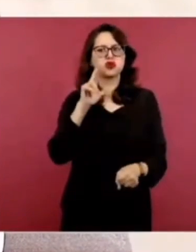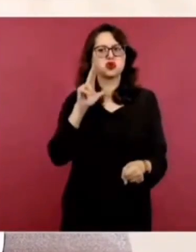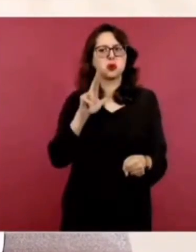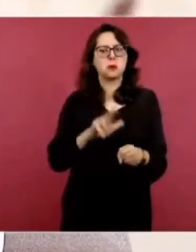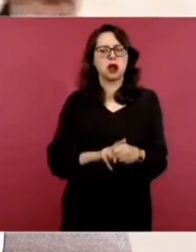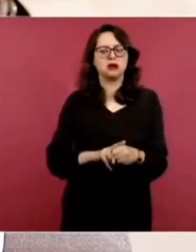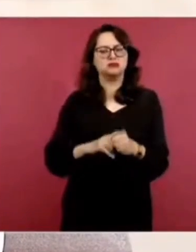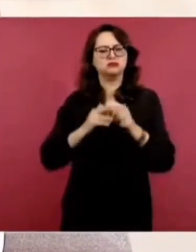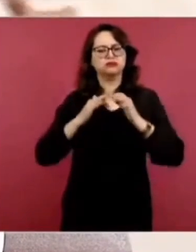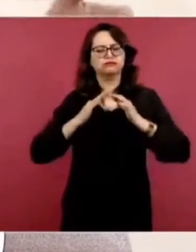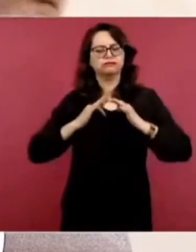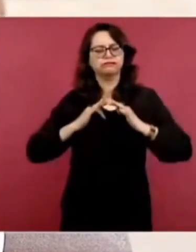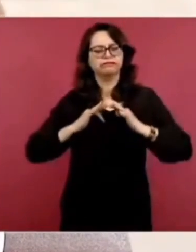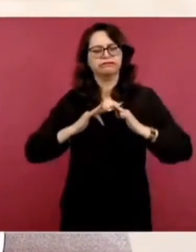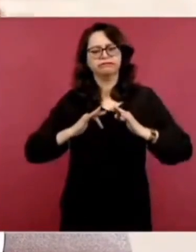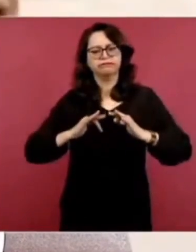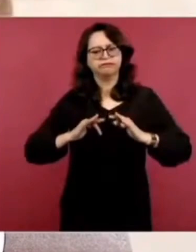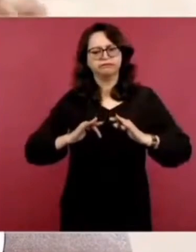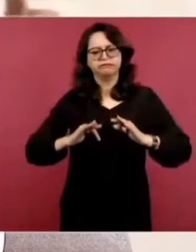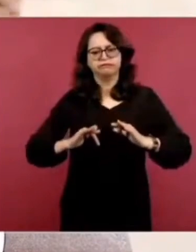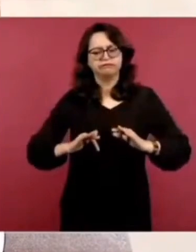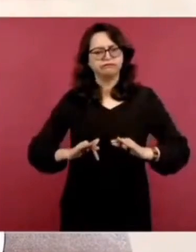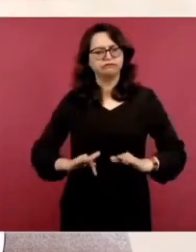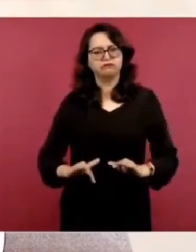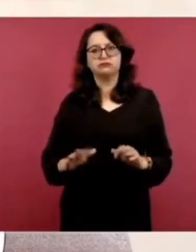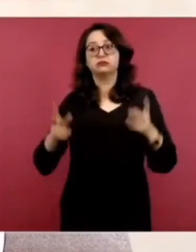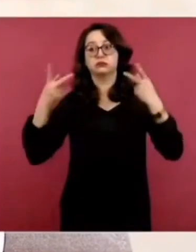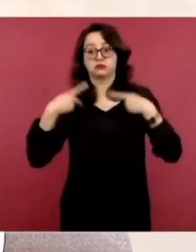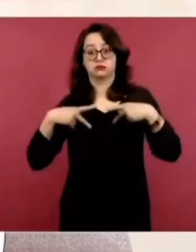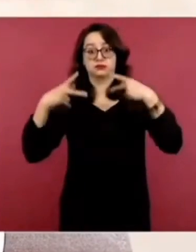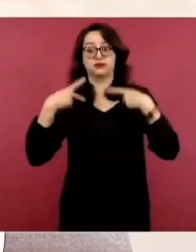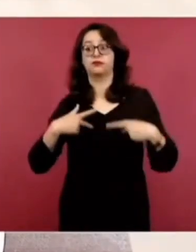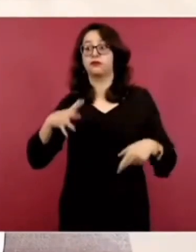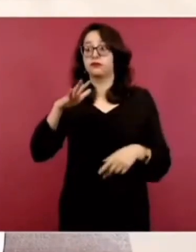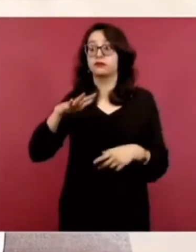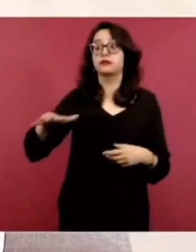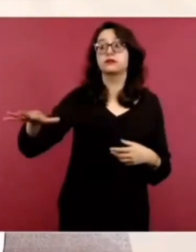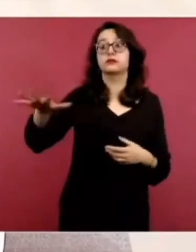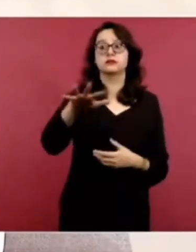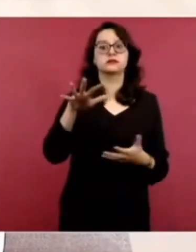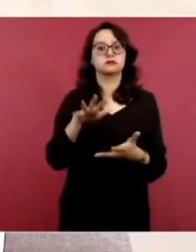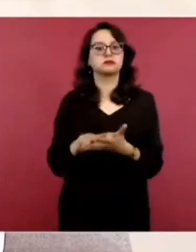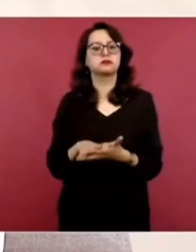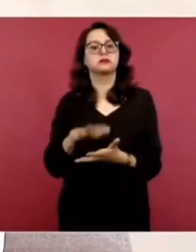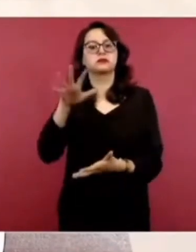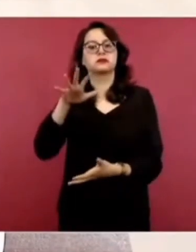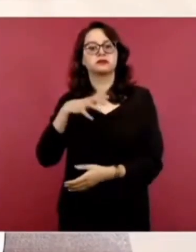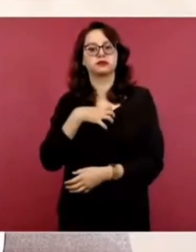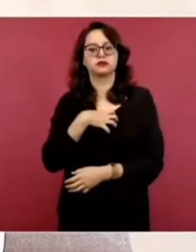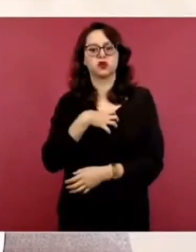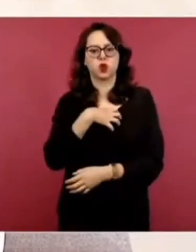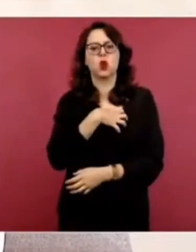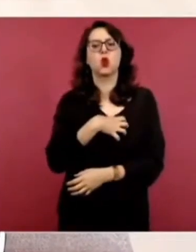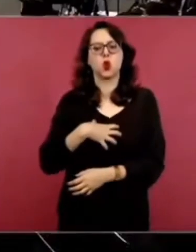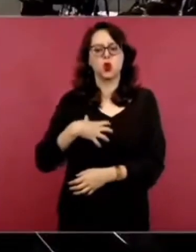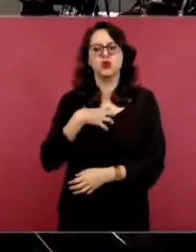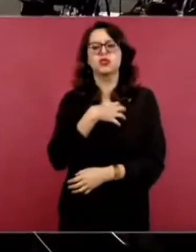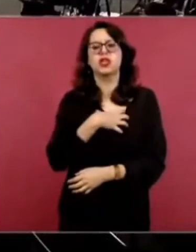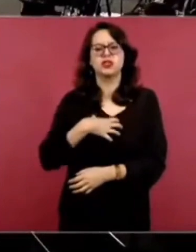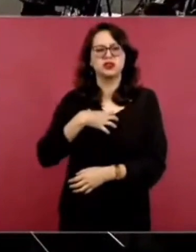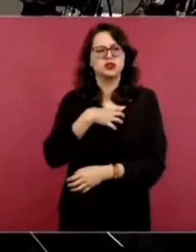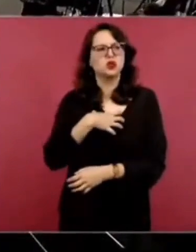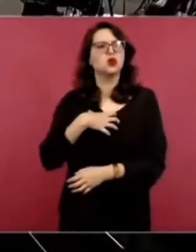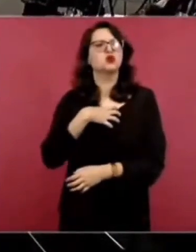La gente está contenta. Hay un buen humor colectivo,